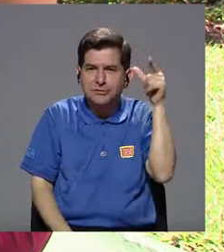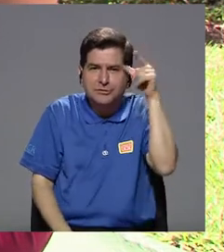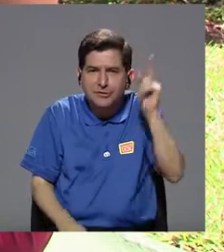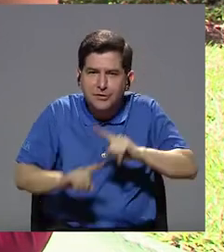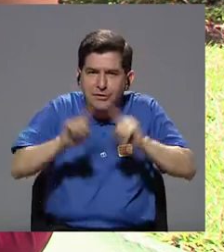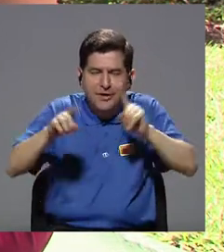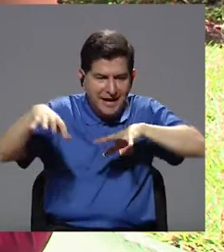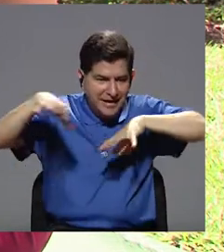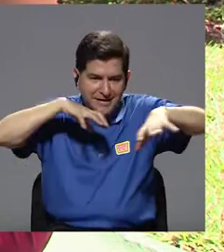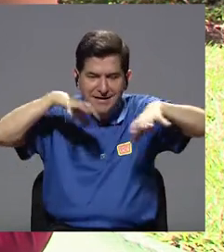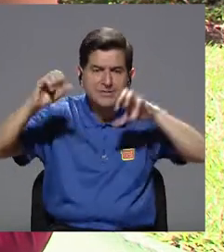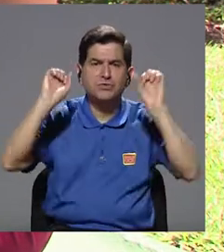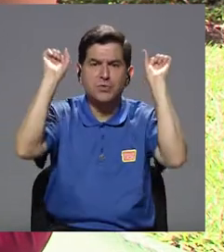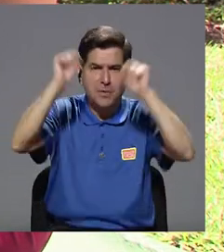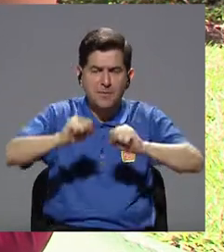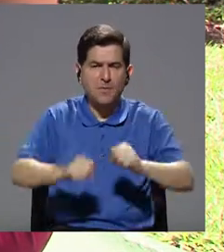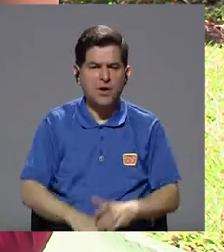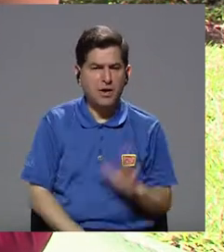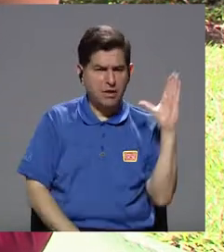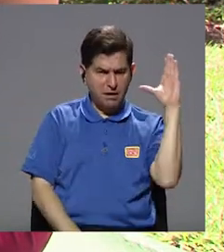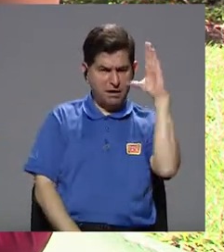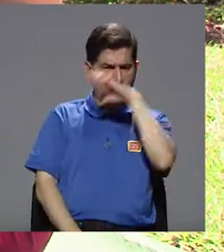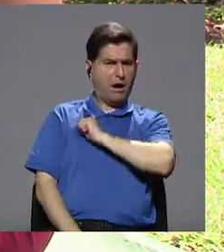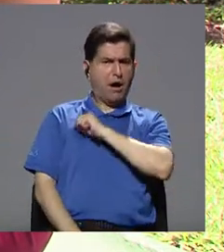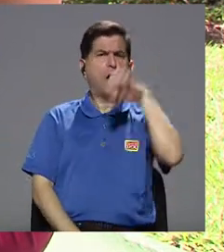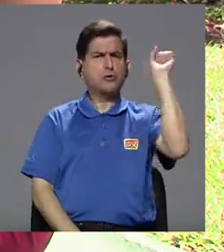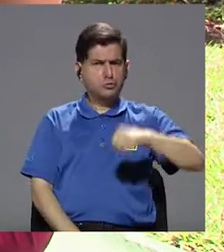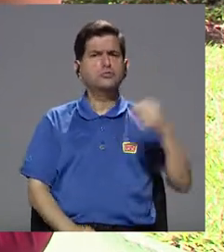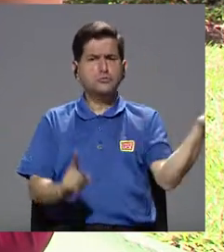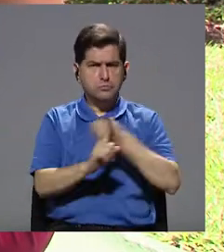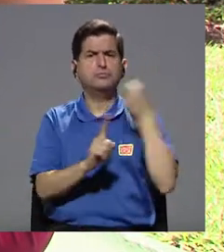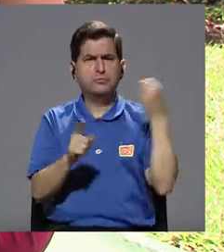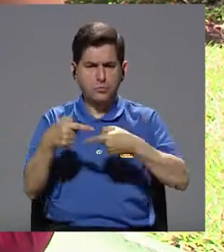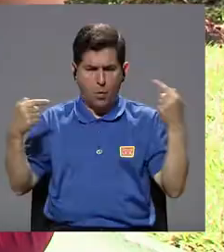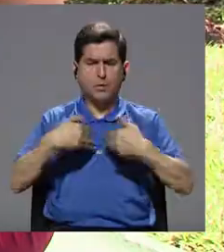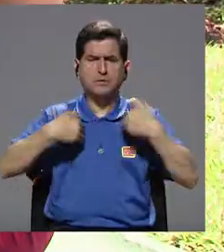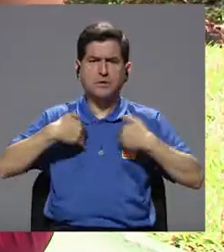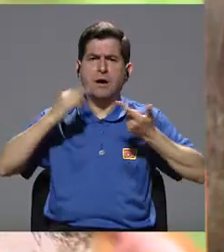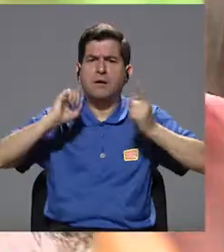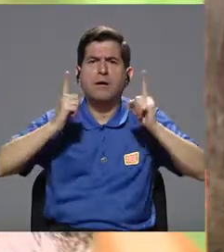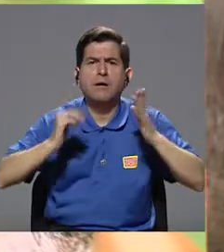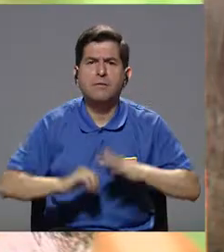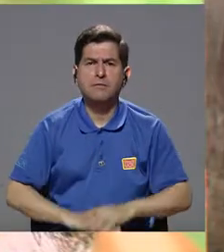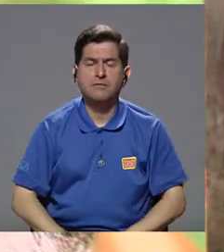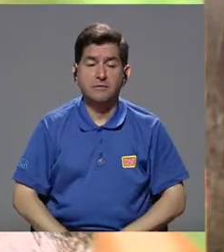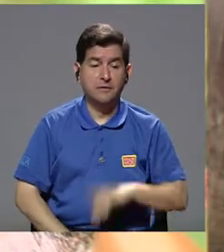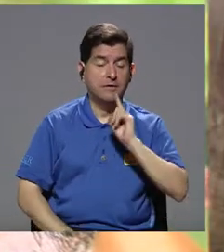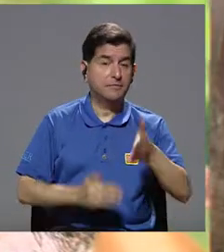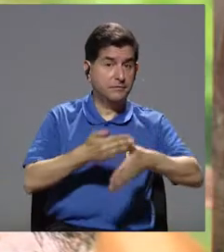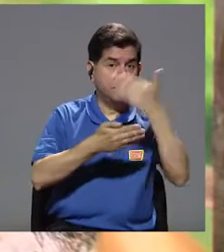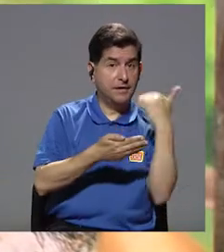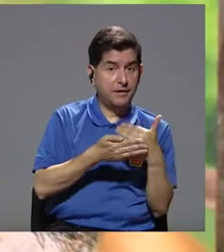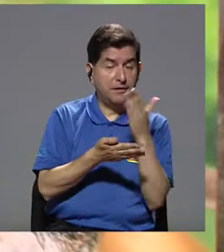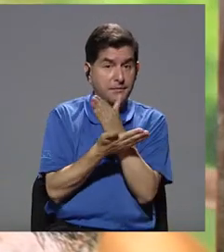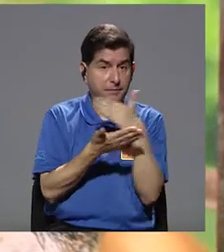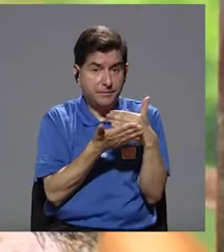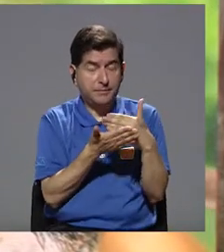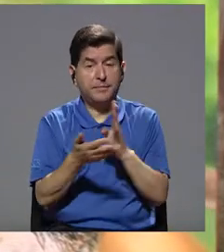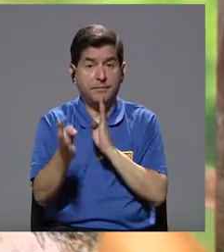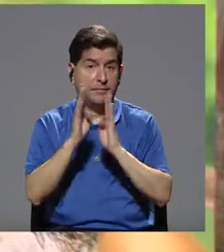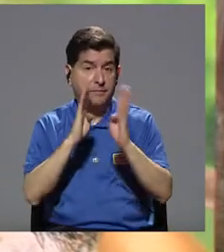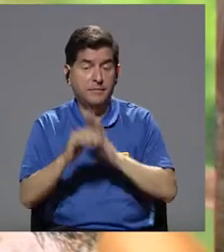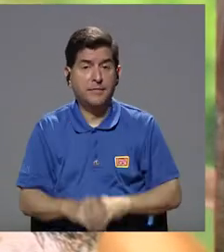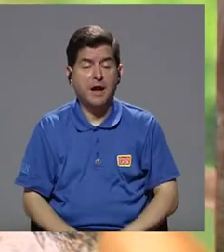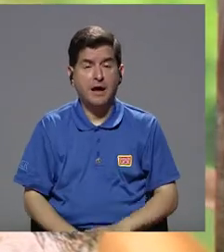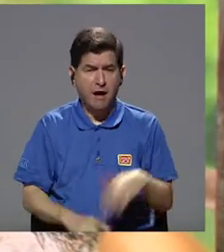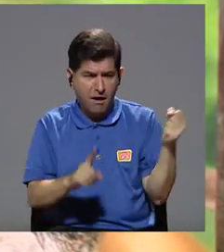qué acciones se pueden reconocer como que sí son crueldad en contra de los animales? Bueno, como mencioné en el bloque anterior, cuando estamos